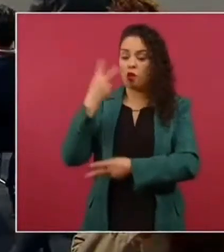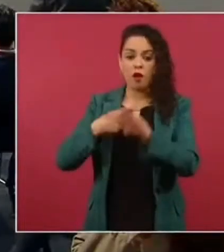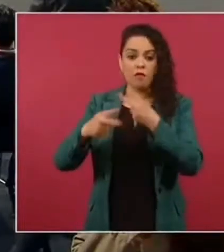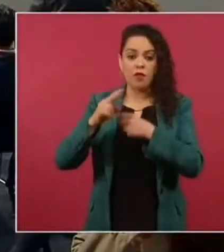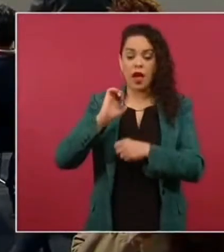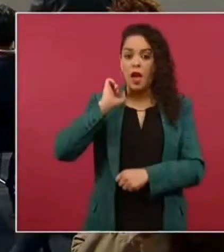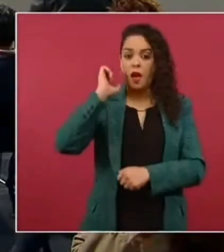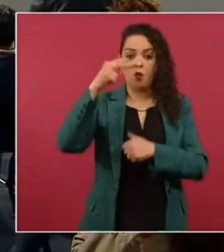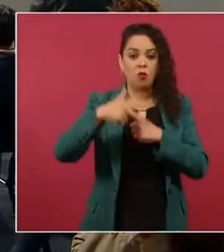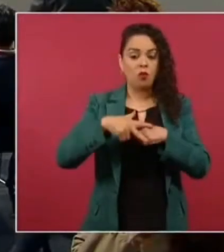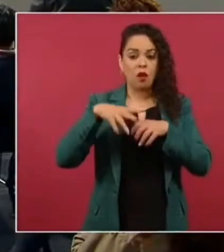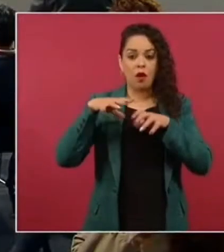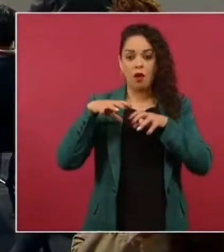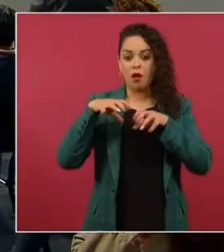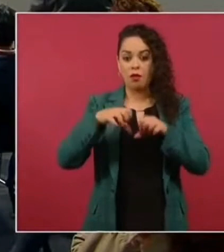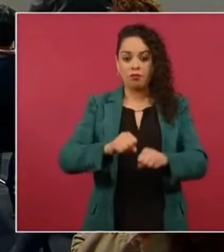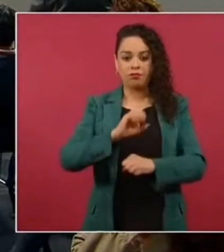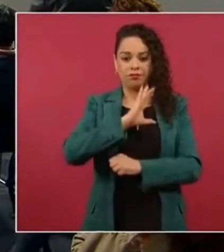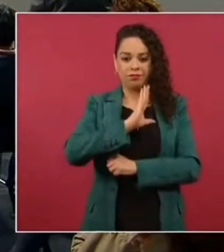españoles